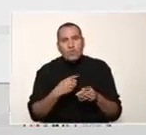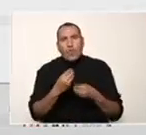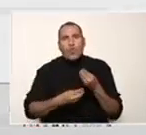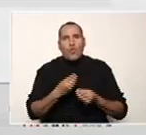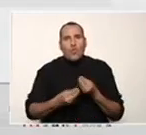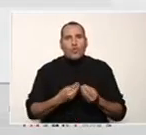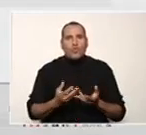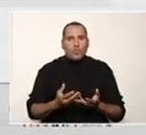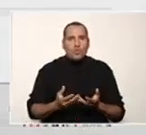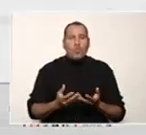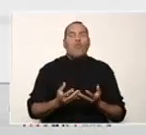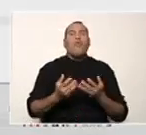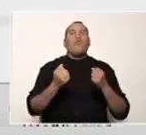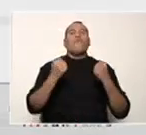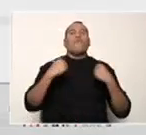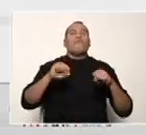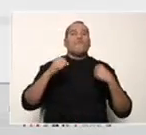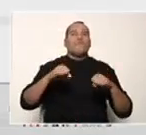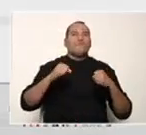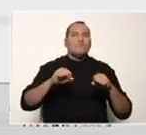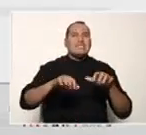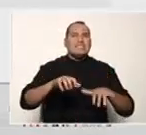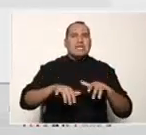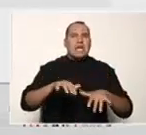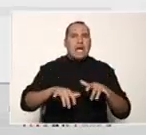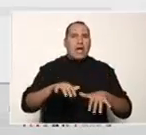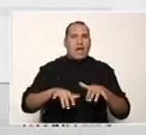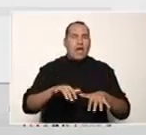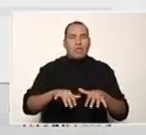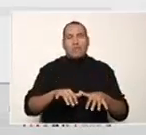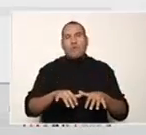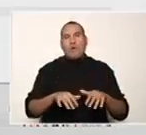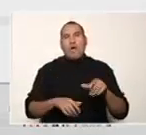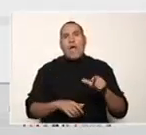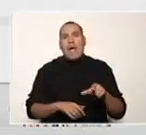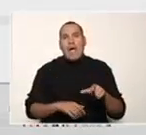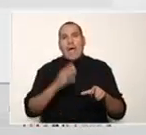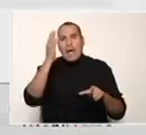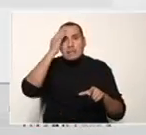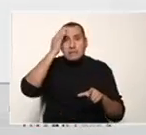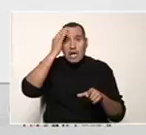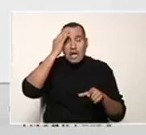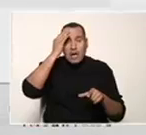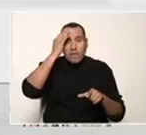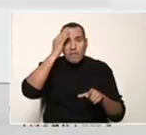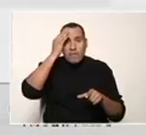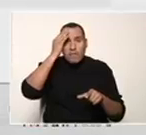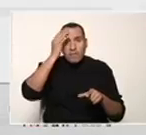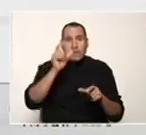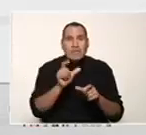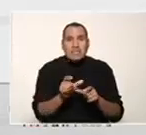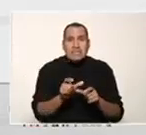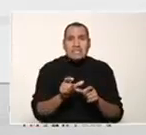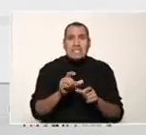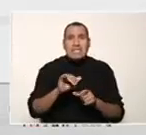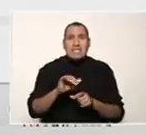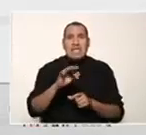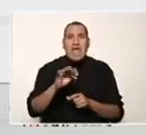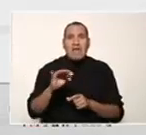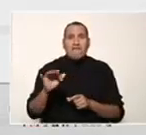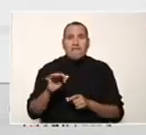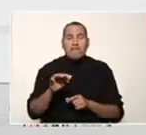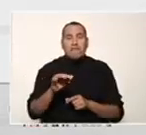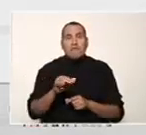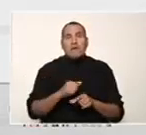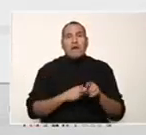que el usuario agregó por teclado. En este caso, se debe utilizar la sentencia IF, de manera